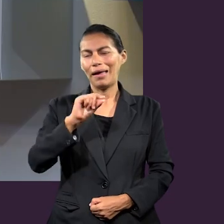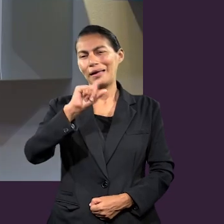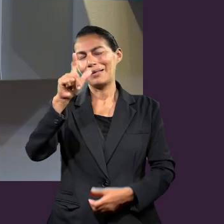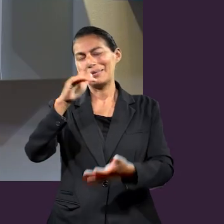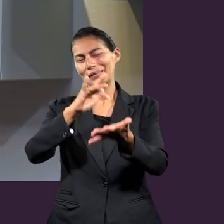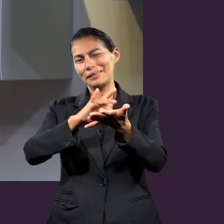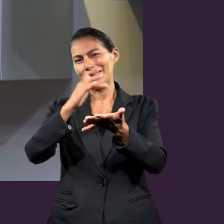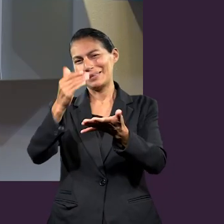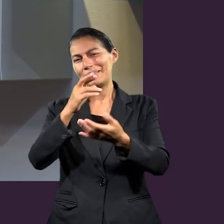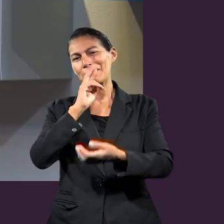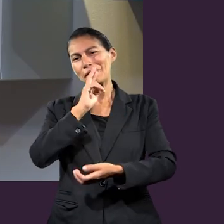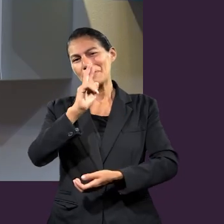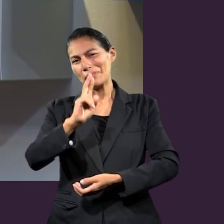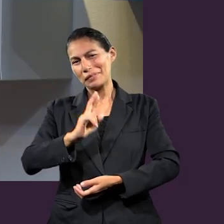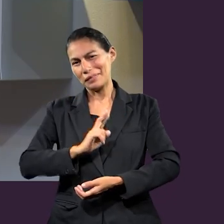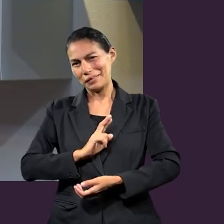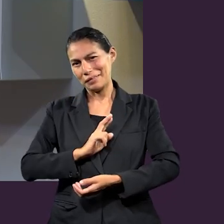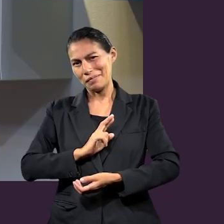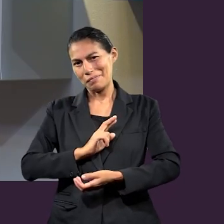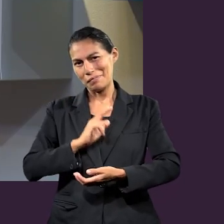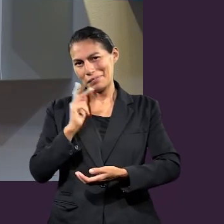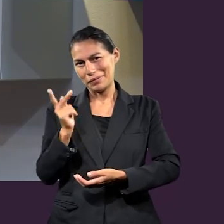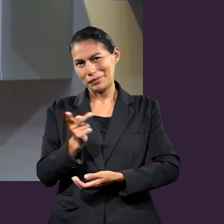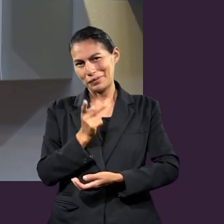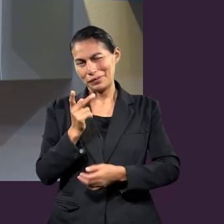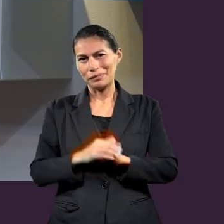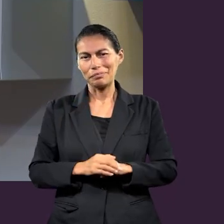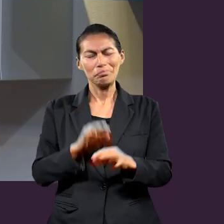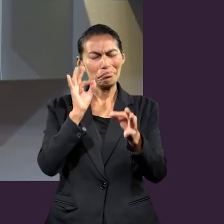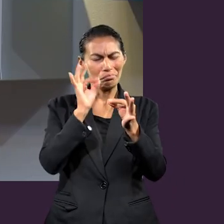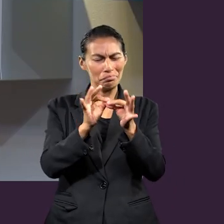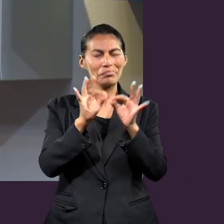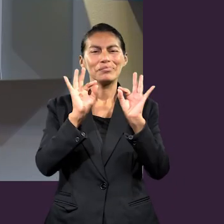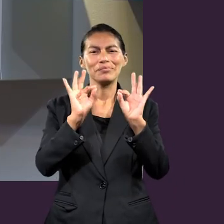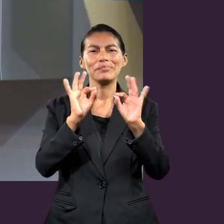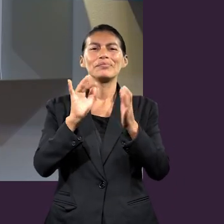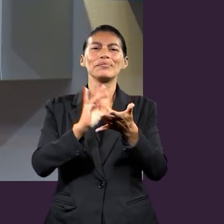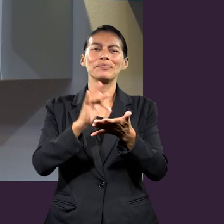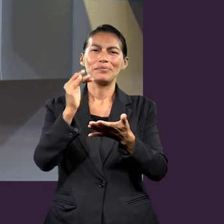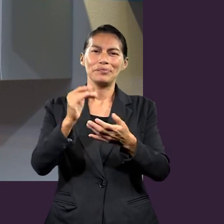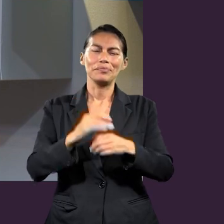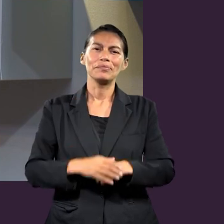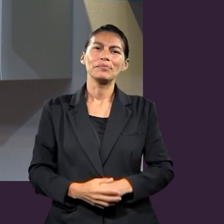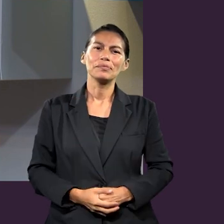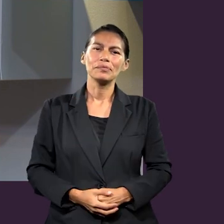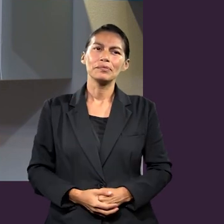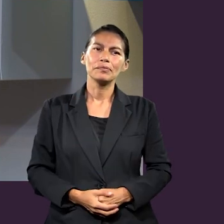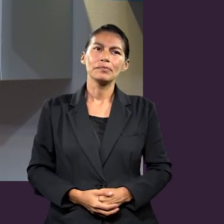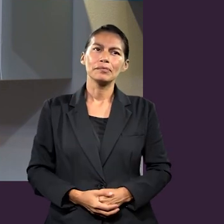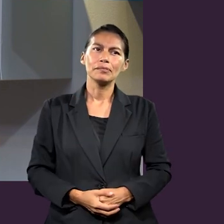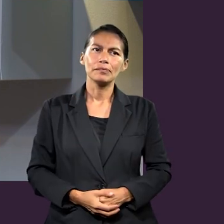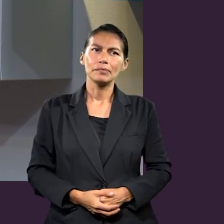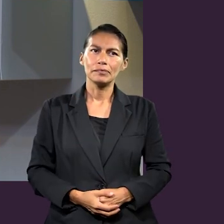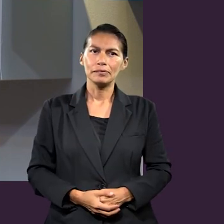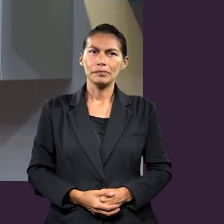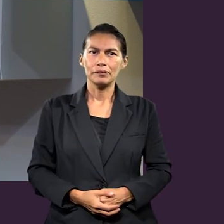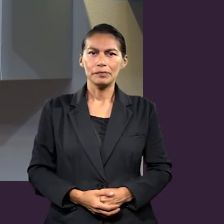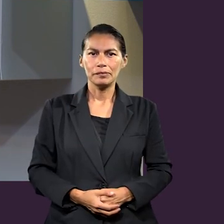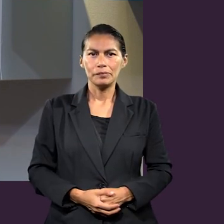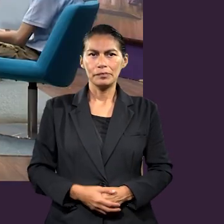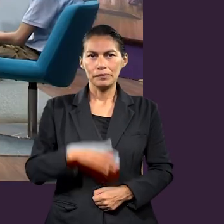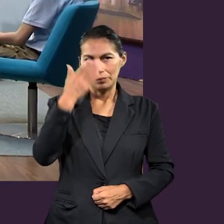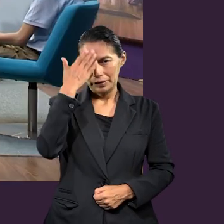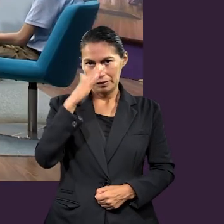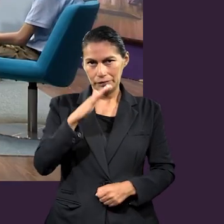Agradecemos al experto por contestar nuevamente la pregunta de manera asertiva. Saben,